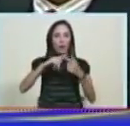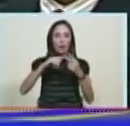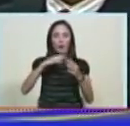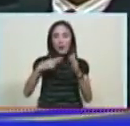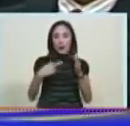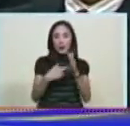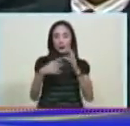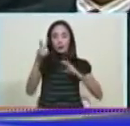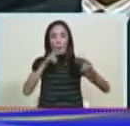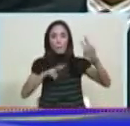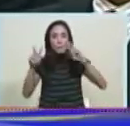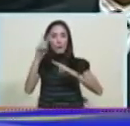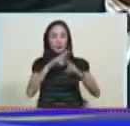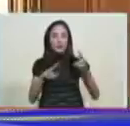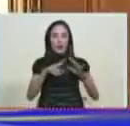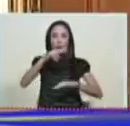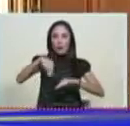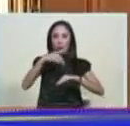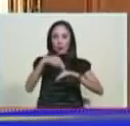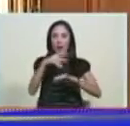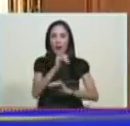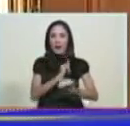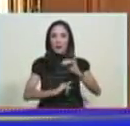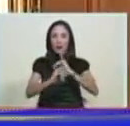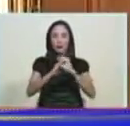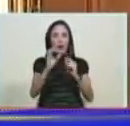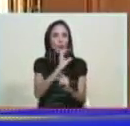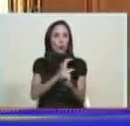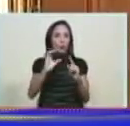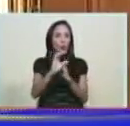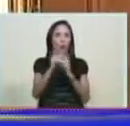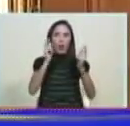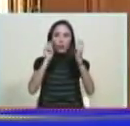recreación nacional e internacional en cultura